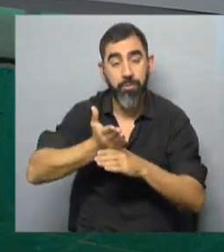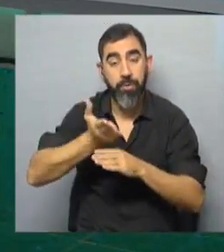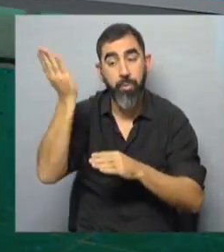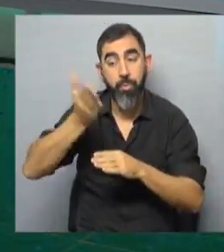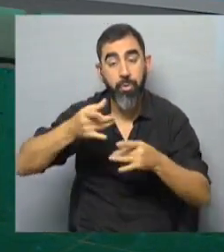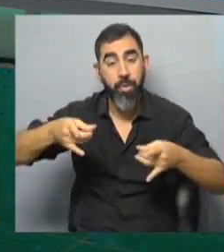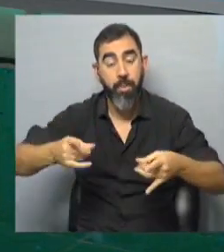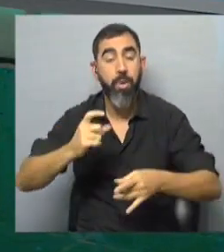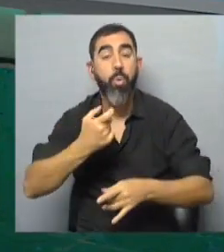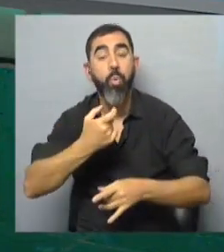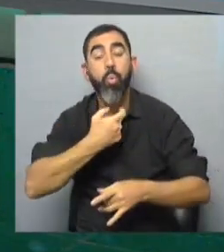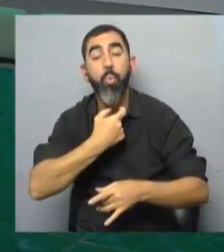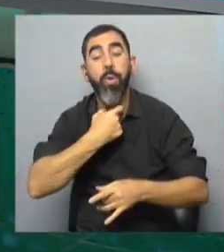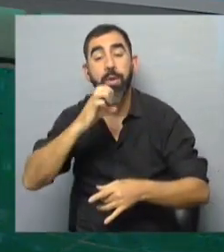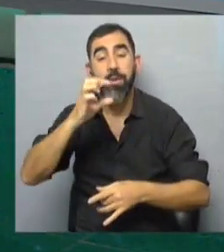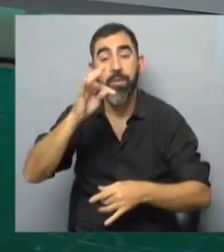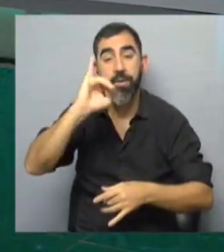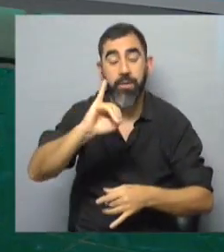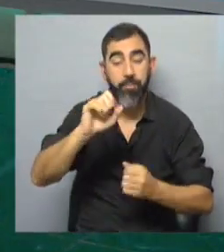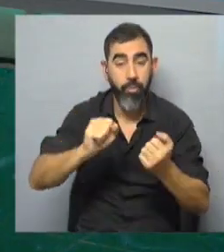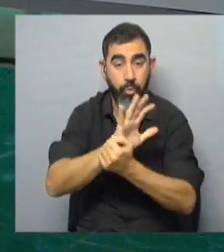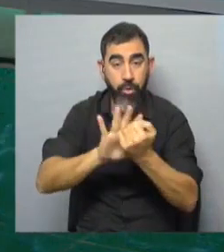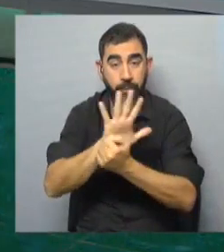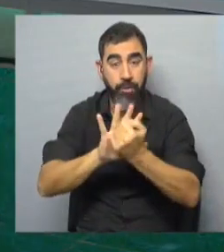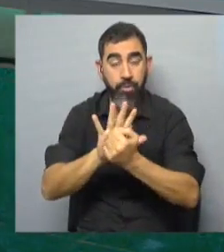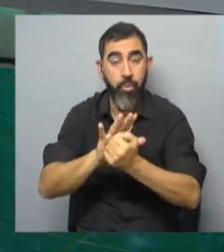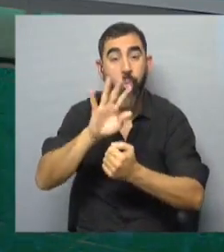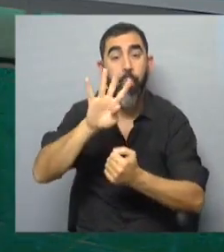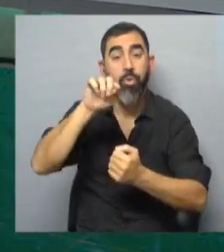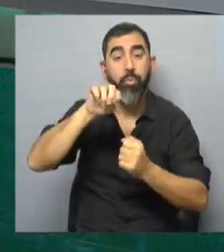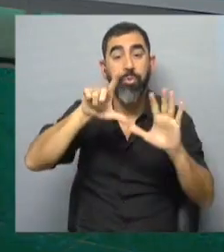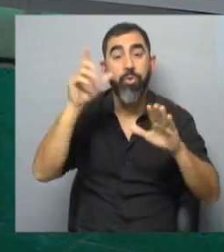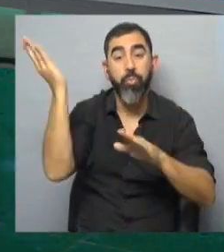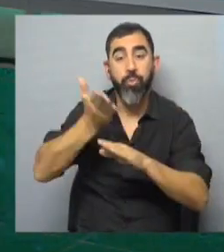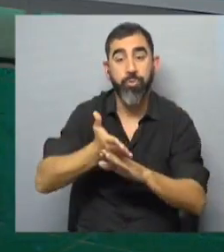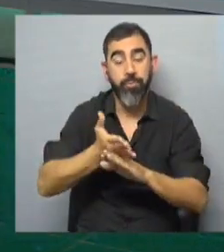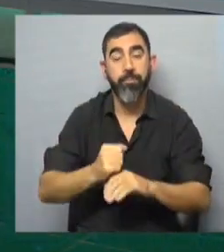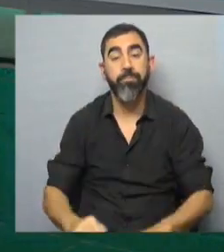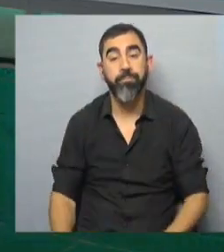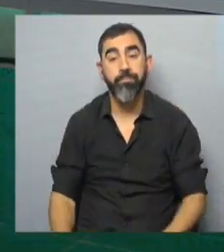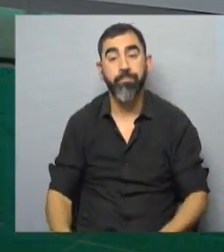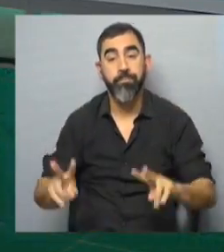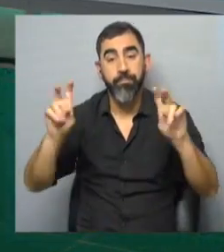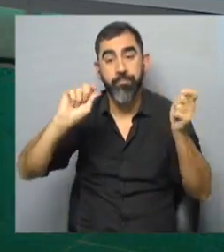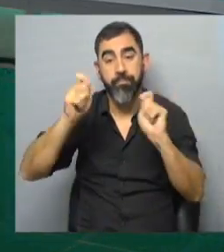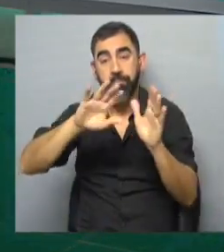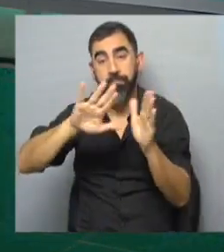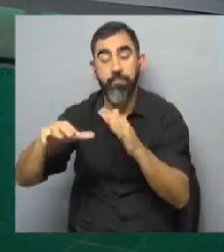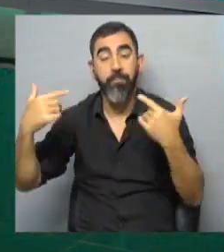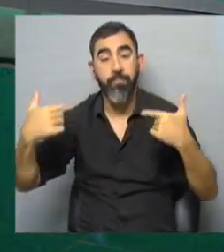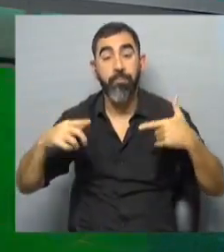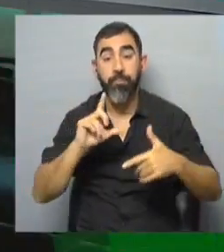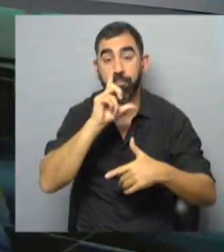de camas ocupadas en CTI por COVID-19 alcanza el 4,7%. Vamos a cambiar de asunto. La Intendencia de